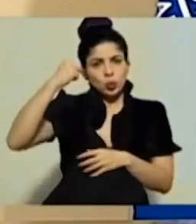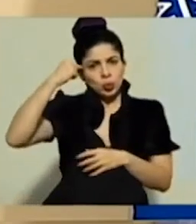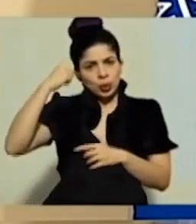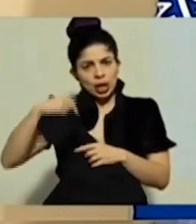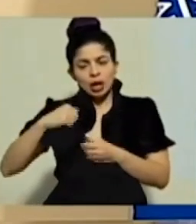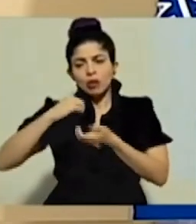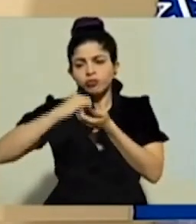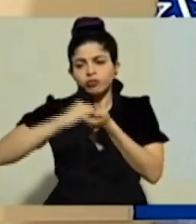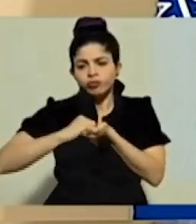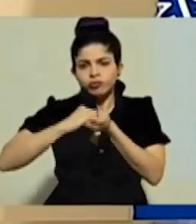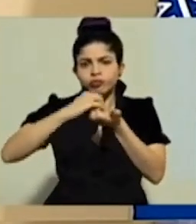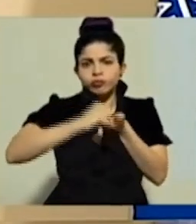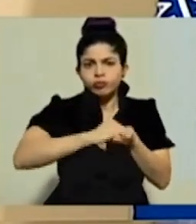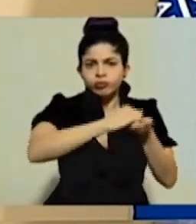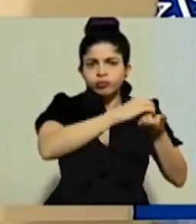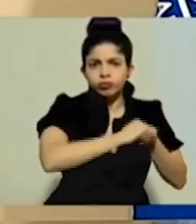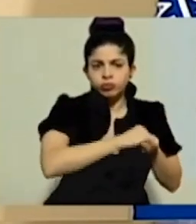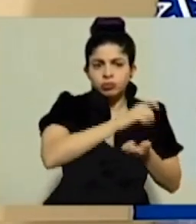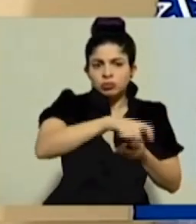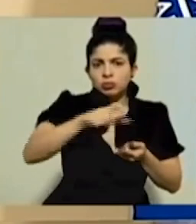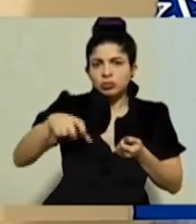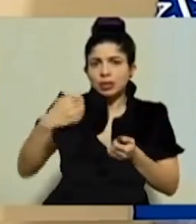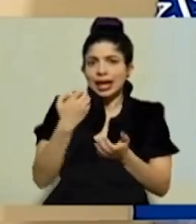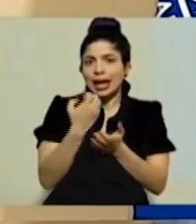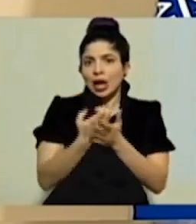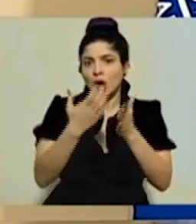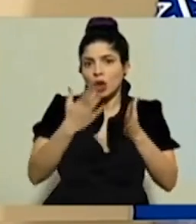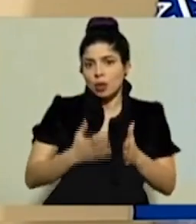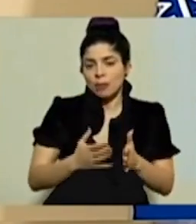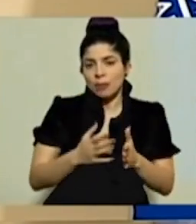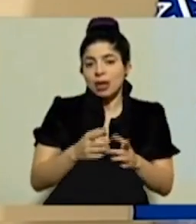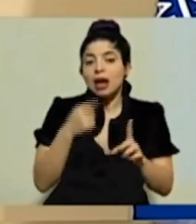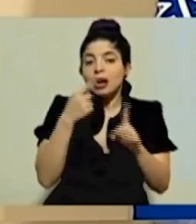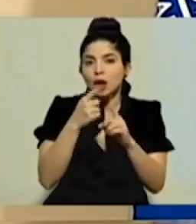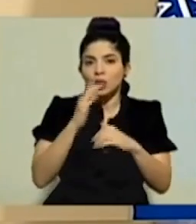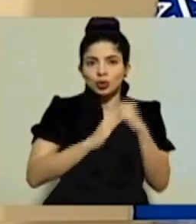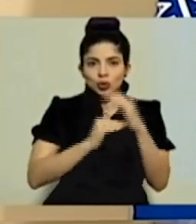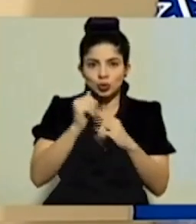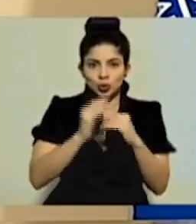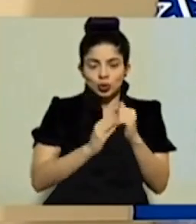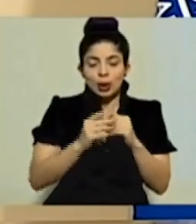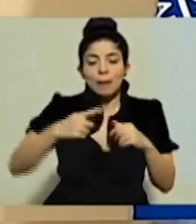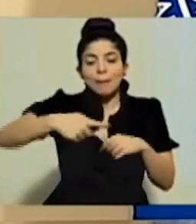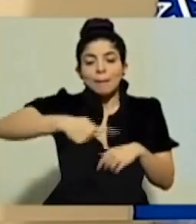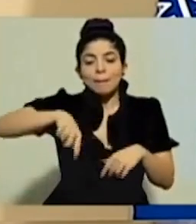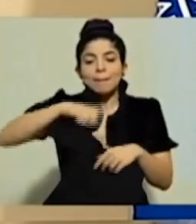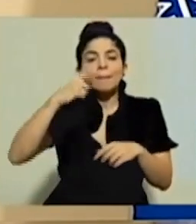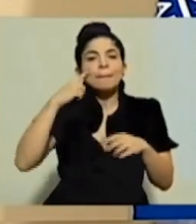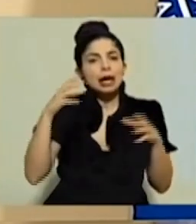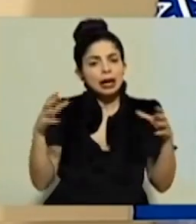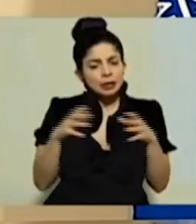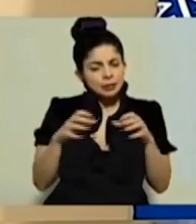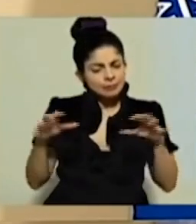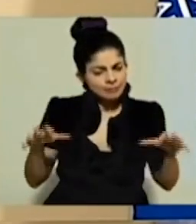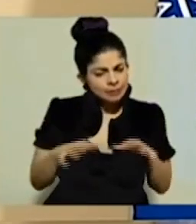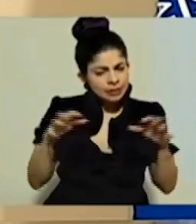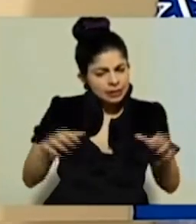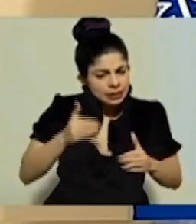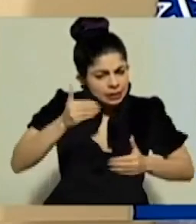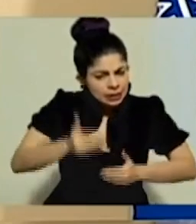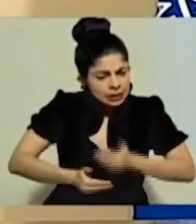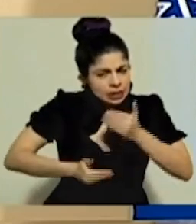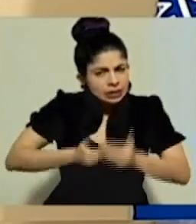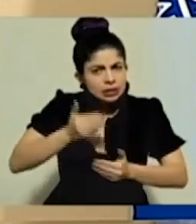república con los actores de la economía específicamente en el sector construcción para mantenernos de forma activa en el